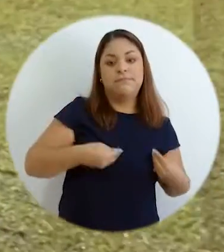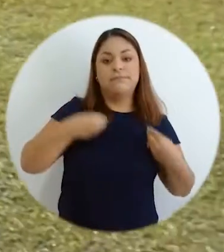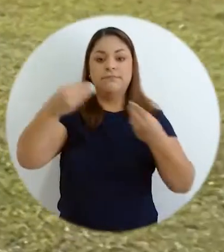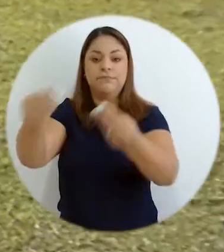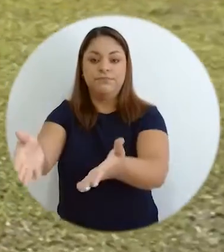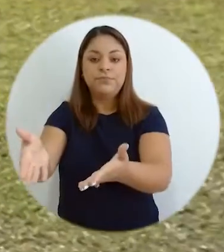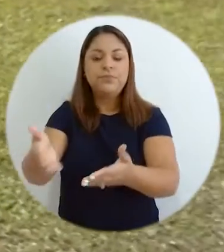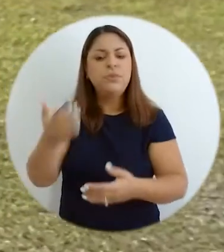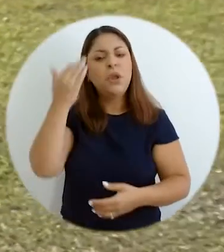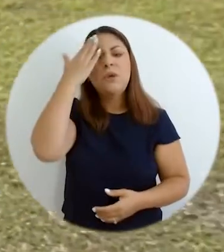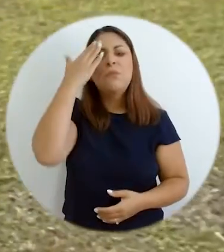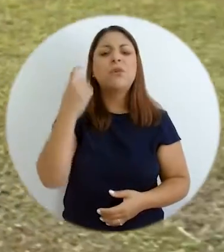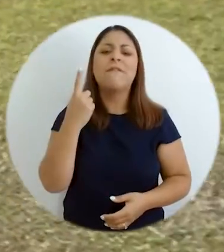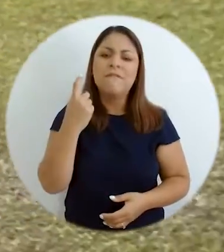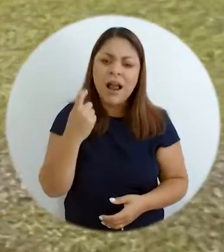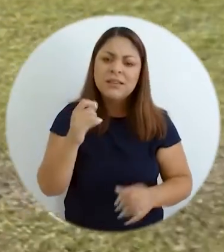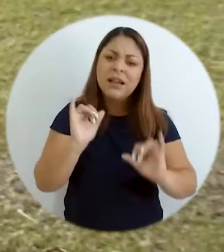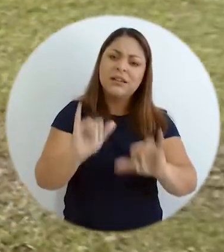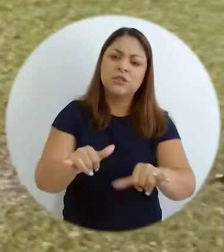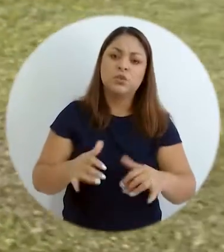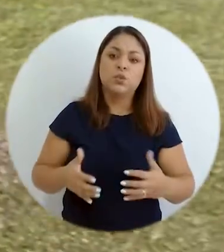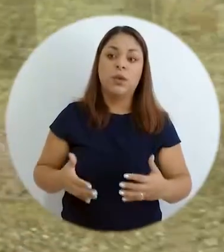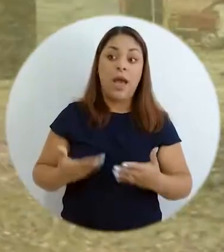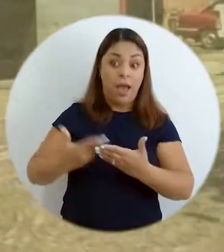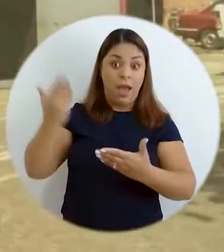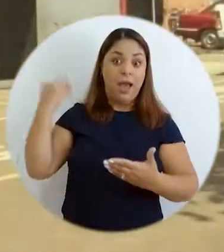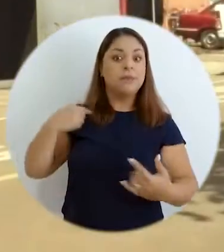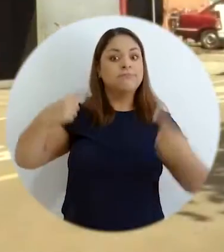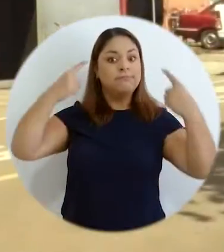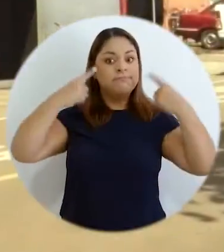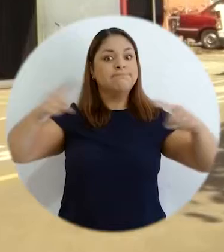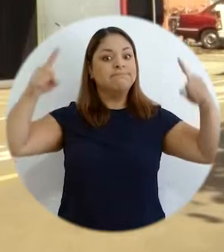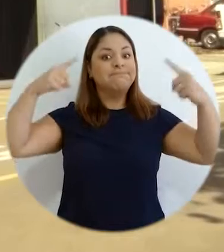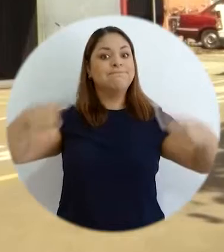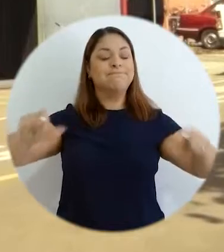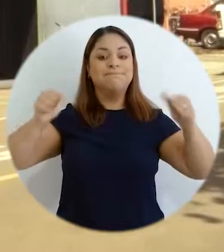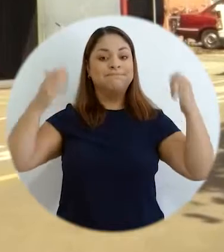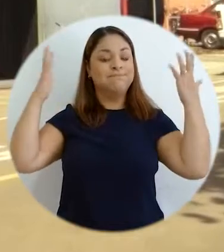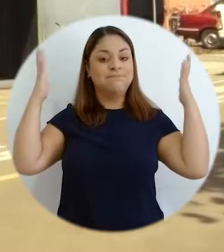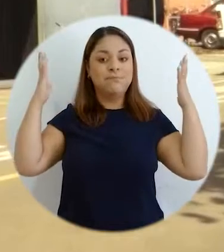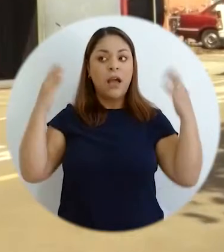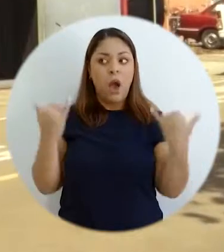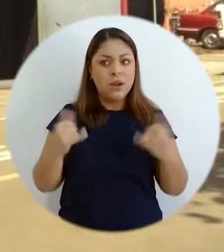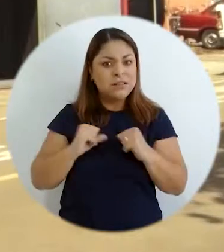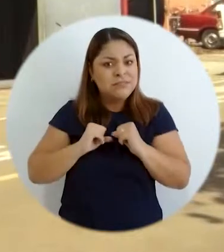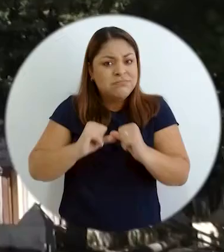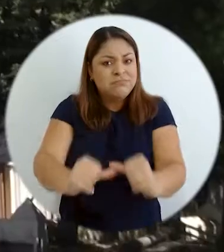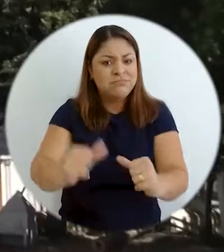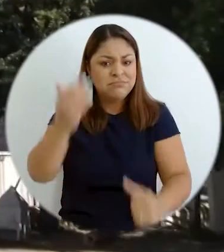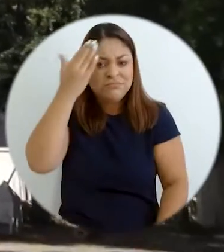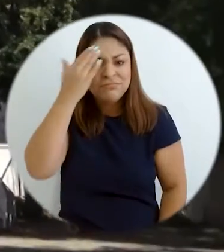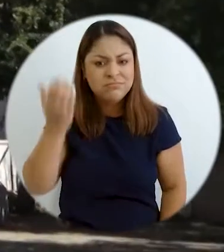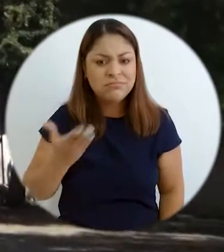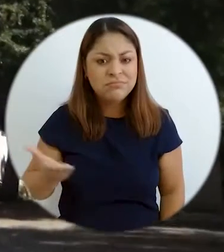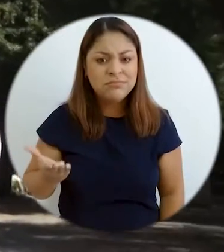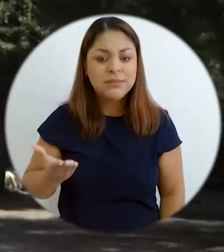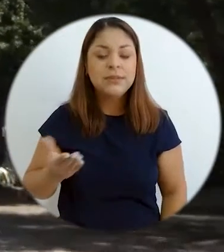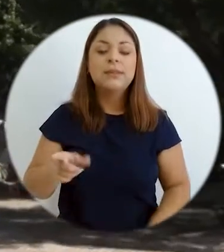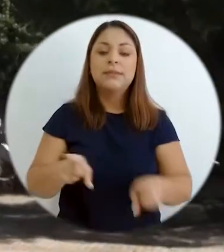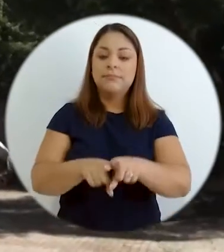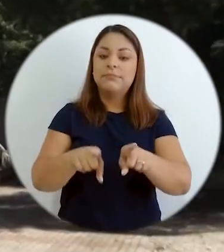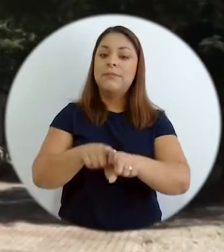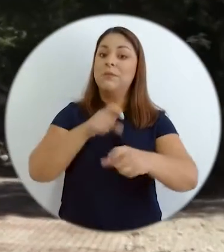para poderlo satisfacer. ¿Por qué no hemos emulado eso? ¿Por qué eso que ha sido exitoso no lo hemos emulado a nivel nacional?